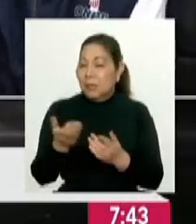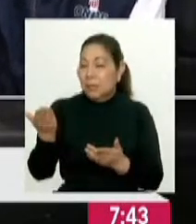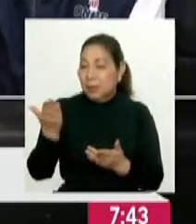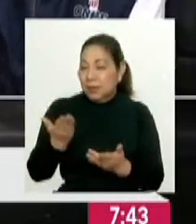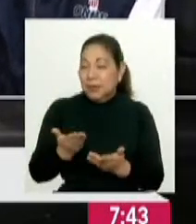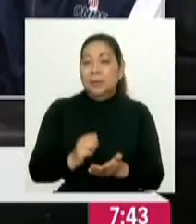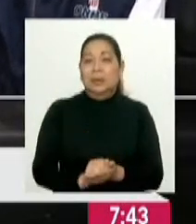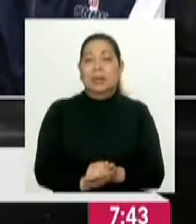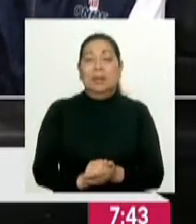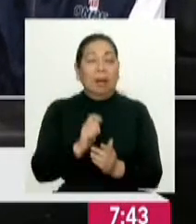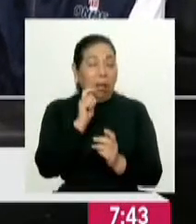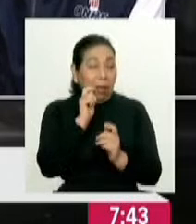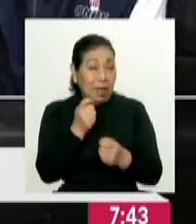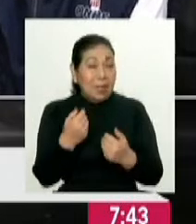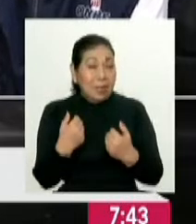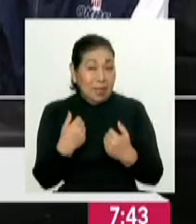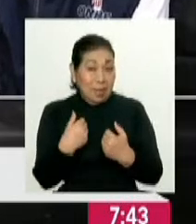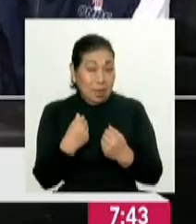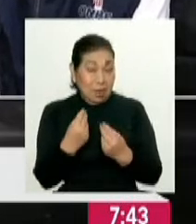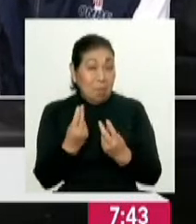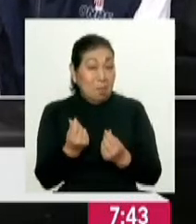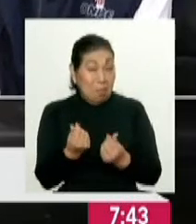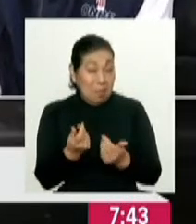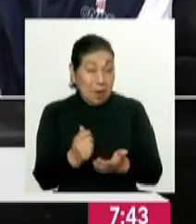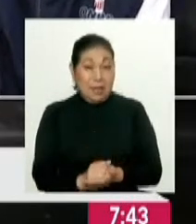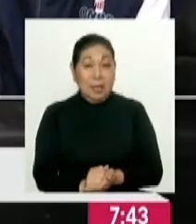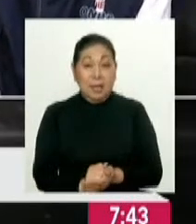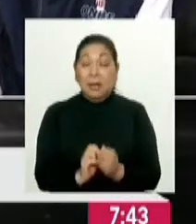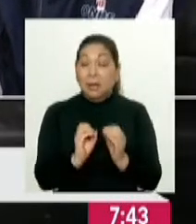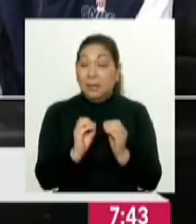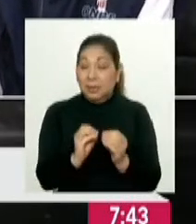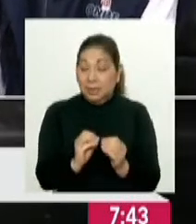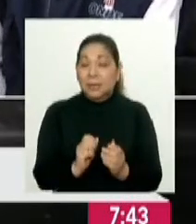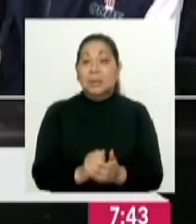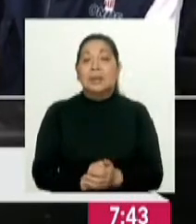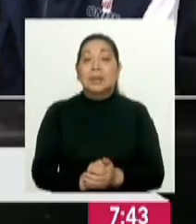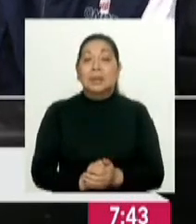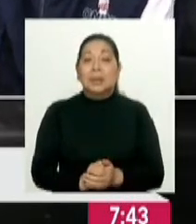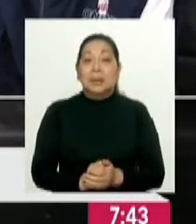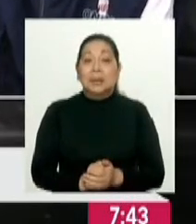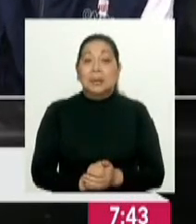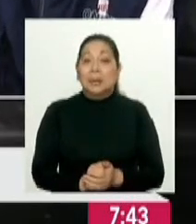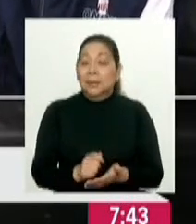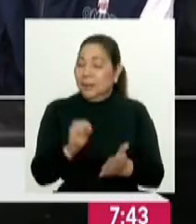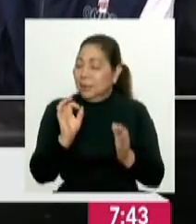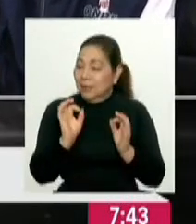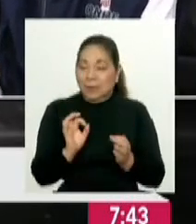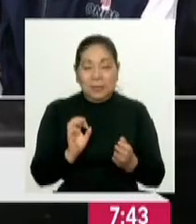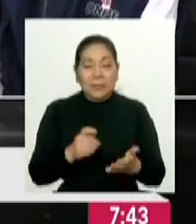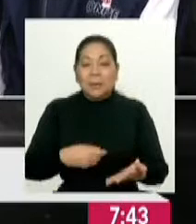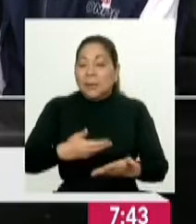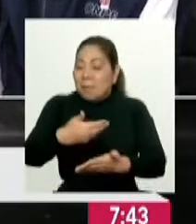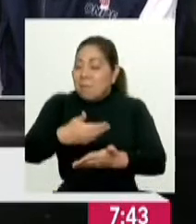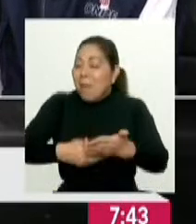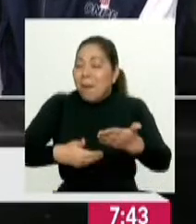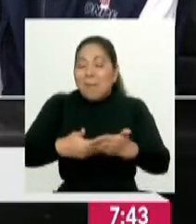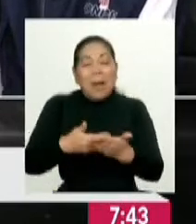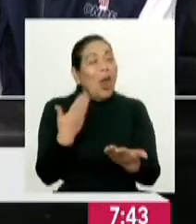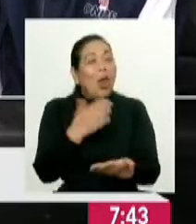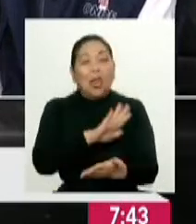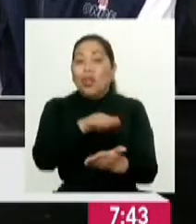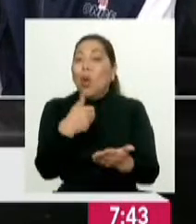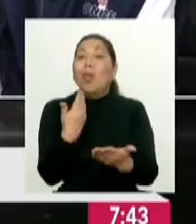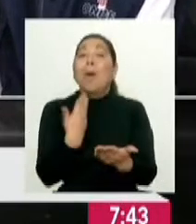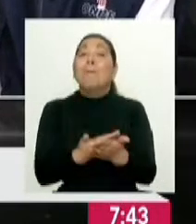recibe a manera de donación, tiene que tener un valor. O sea, se le tiene que dar un valor. Exacto. Por eso tiene que ser documentado. Todo se tiene que llenar. Todo